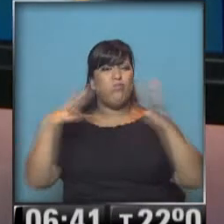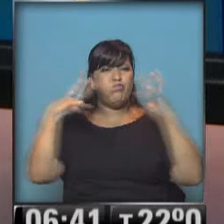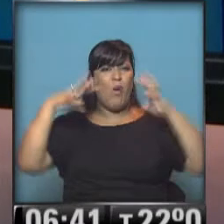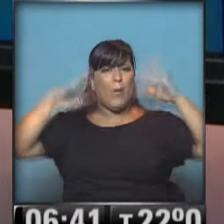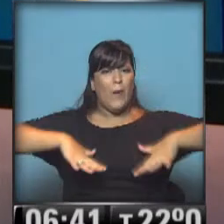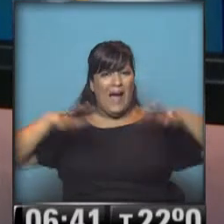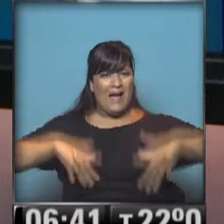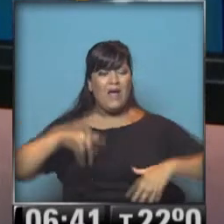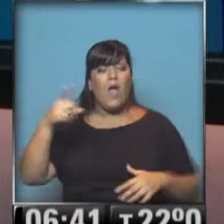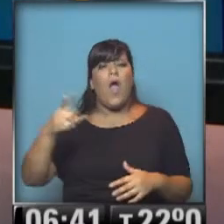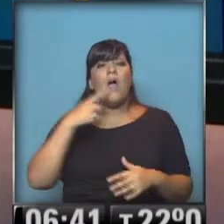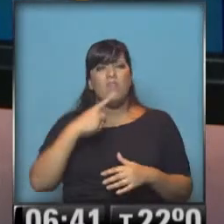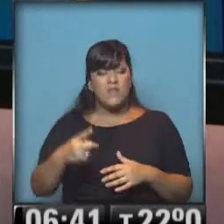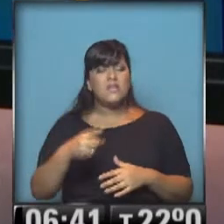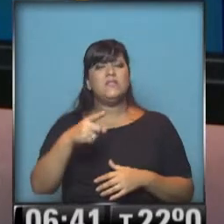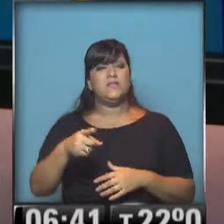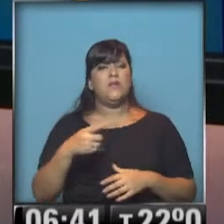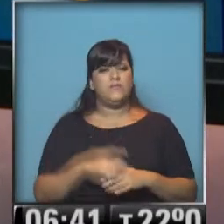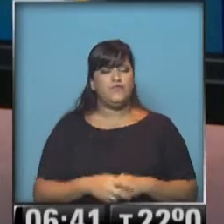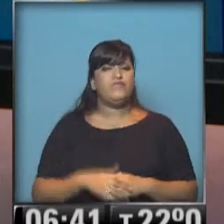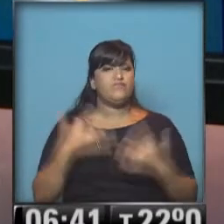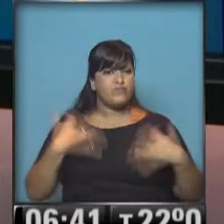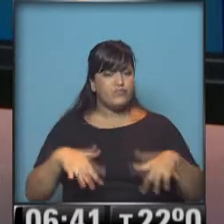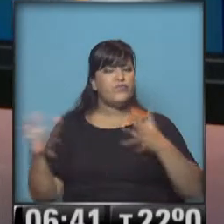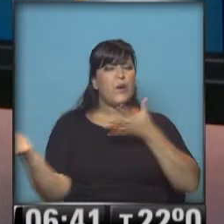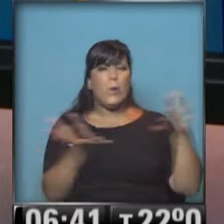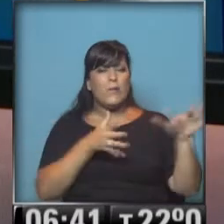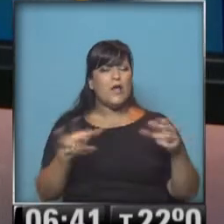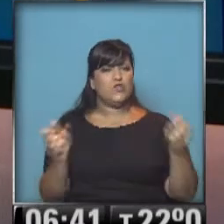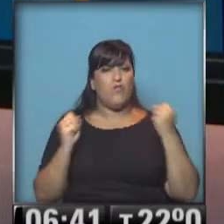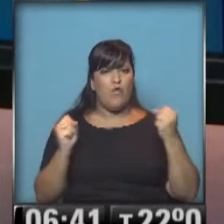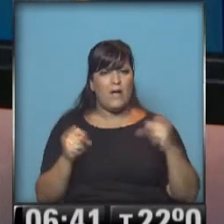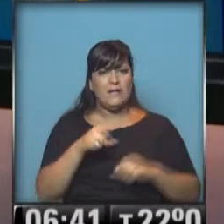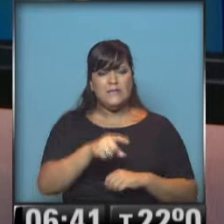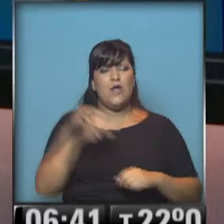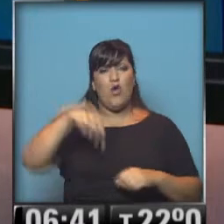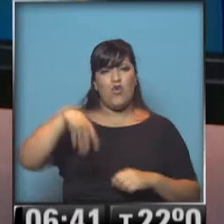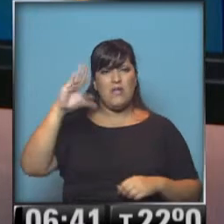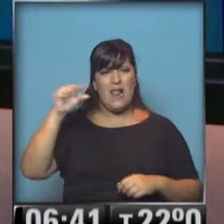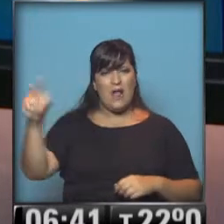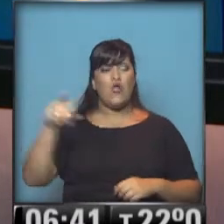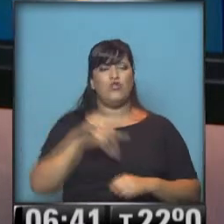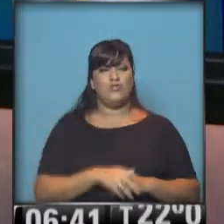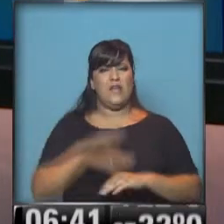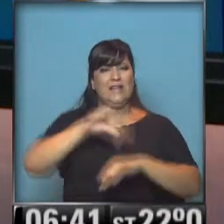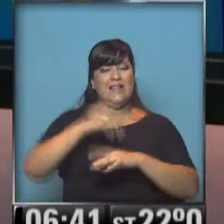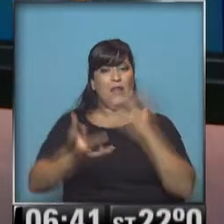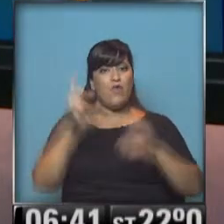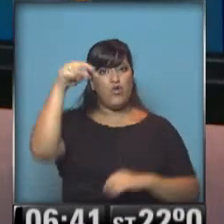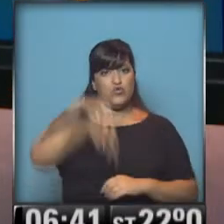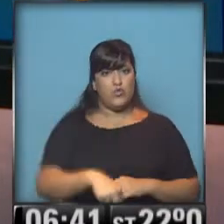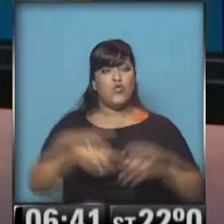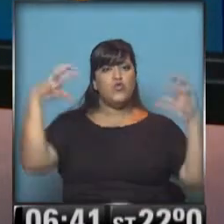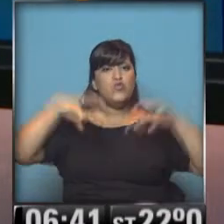que si bien avanzará sobre el pasaje de Drake, va a dejar vientos muy fuertes, especialmente a partir de esta noche en el sur de Tierra del Fuego, con